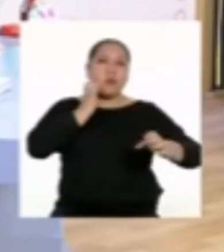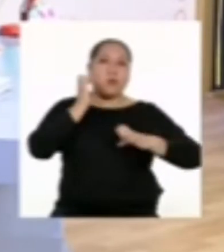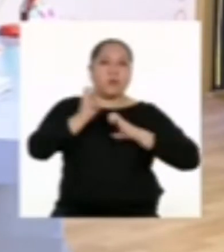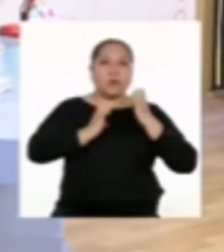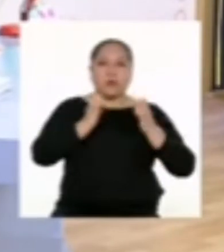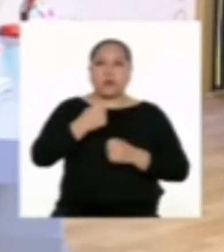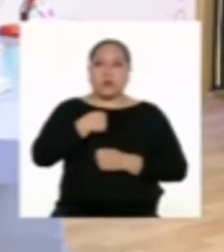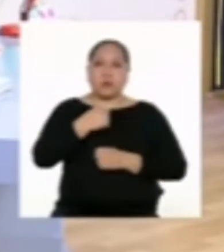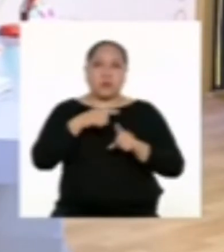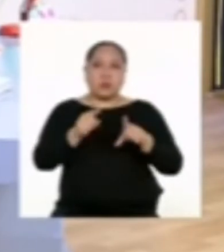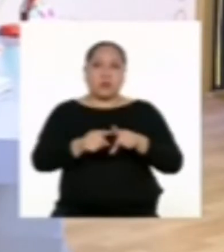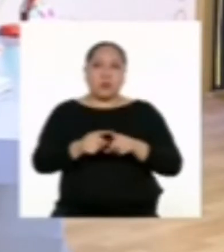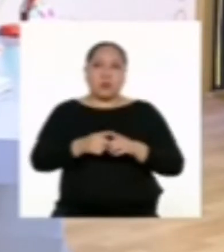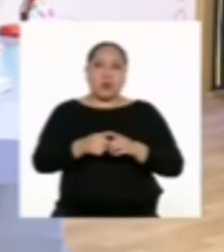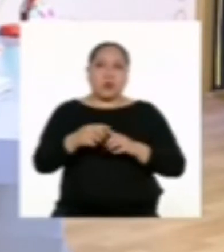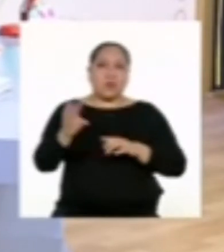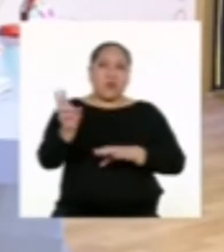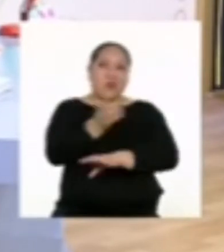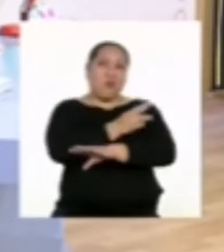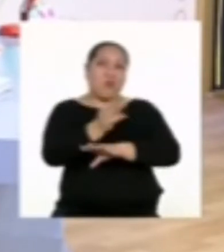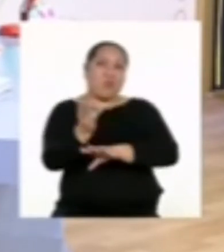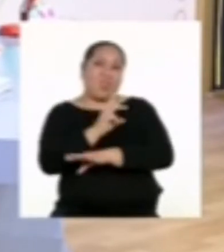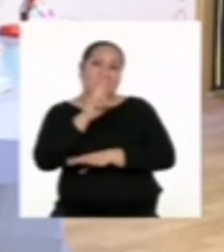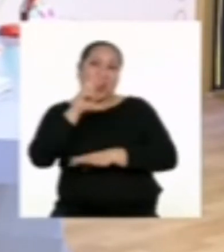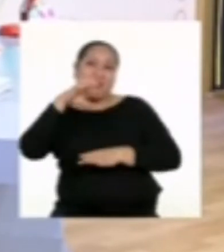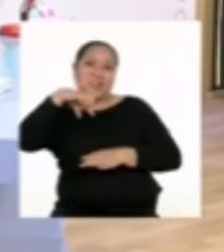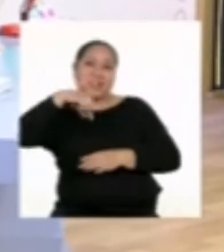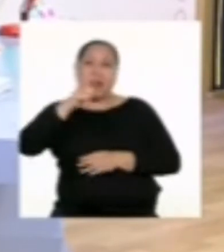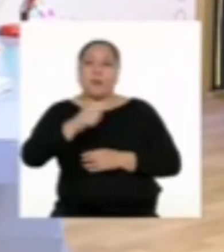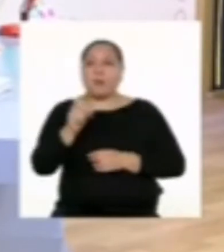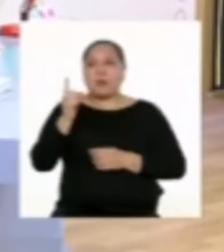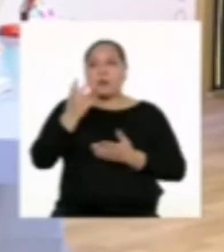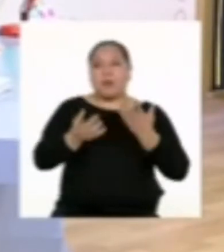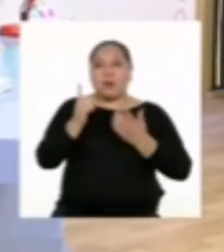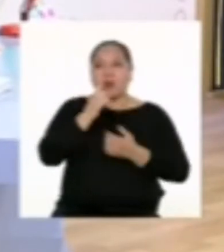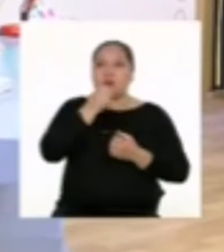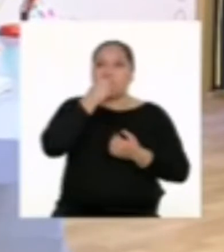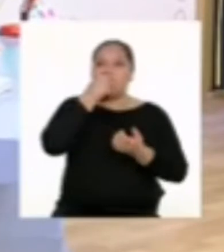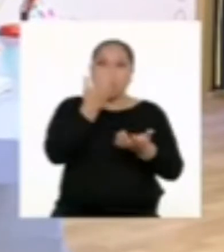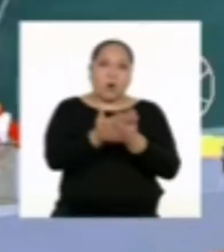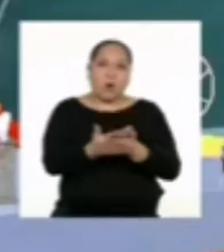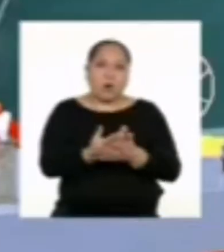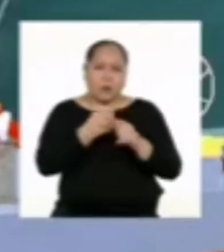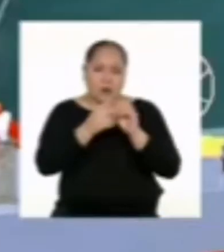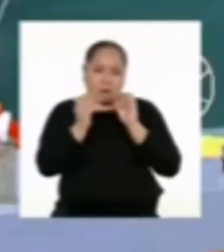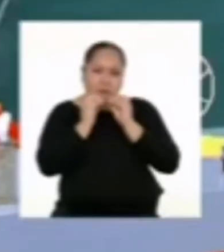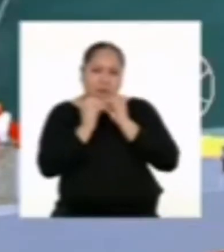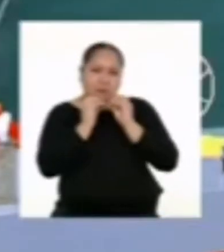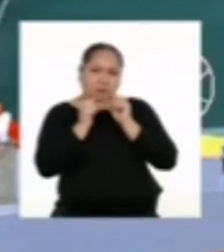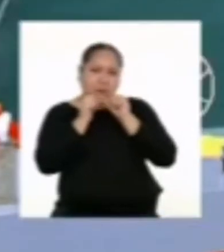Así como hago yo con mi rapeo, que quizás no es tan bueno todavía, pero lo iré afinando.